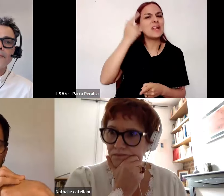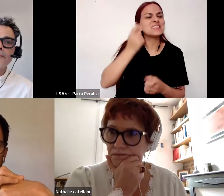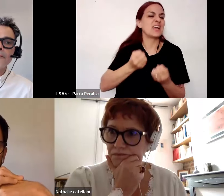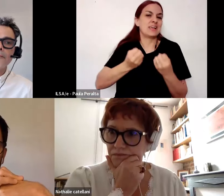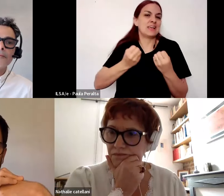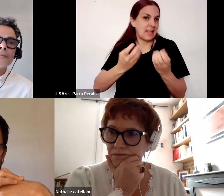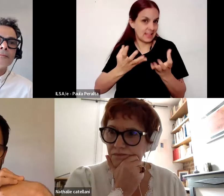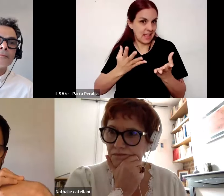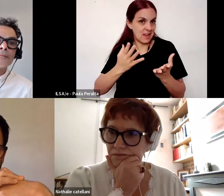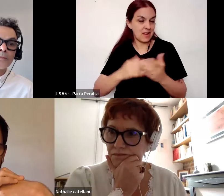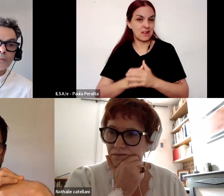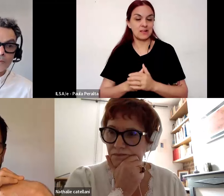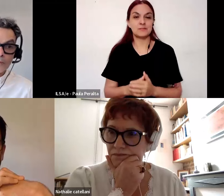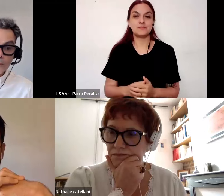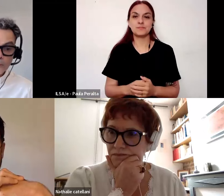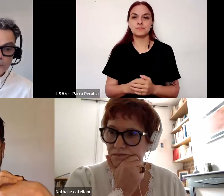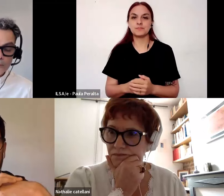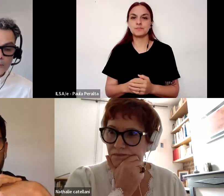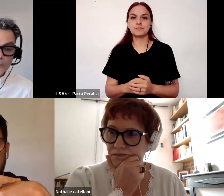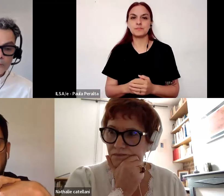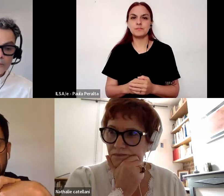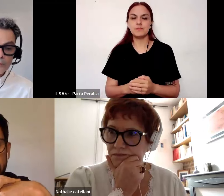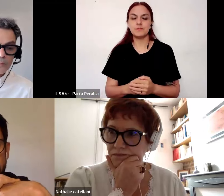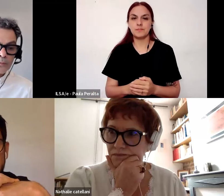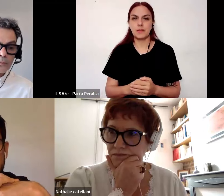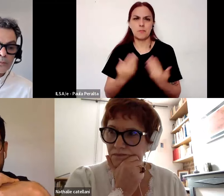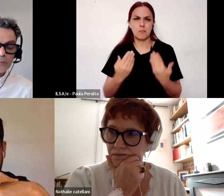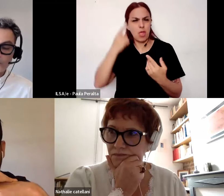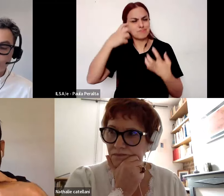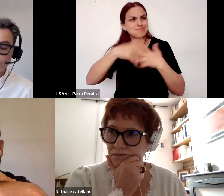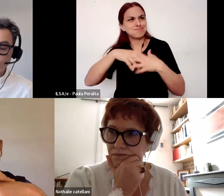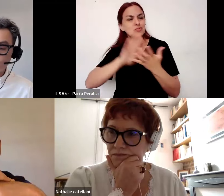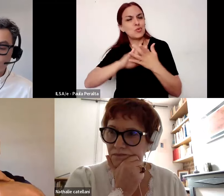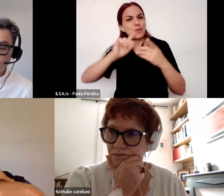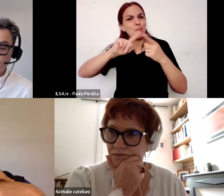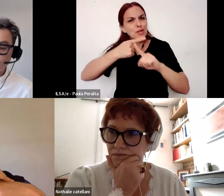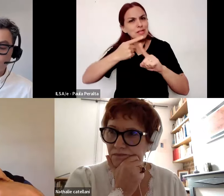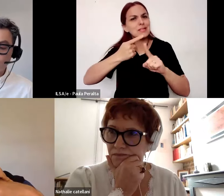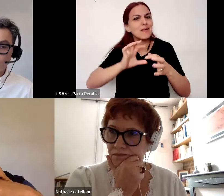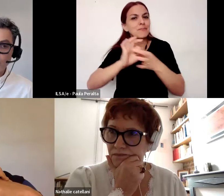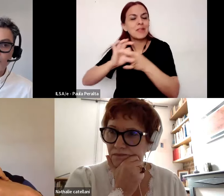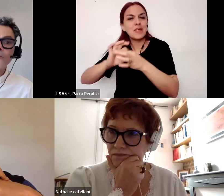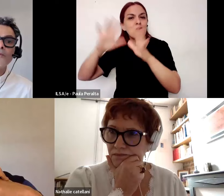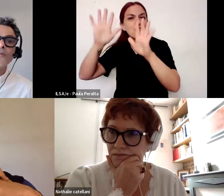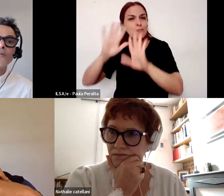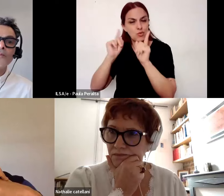lugar que ocupan estas cuestiones para repensar un poco las políticas en relación a la formación docente en Francia